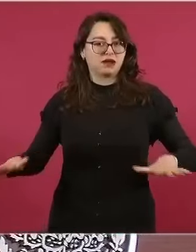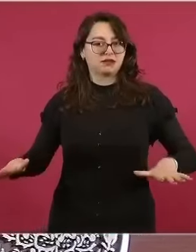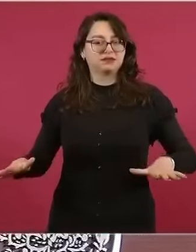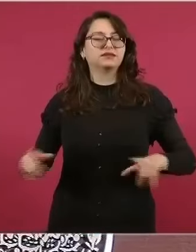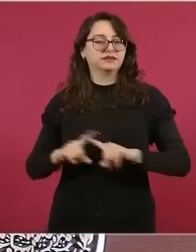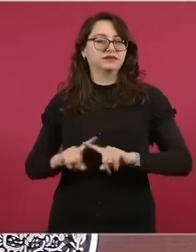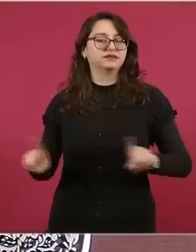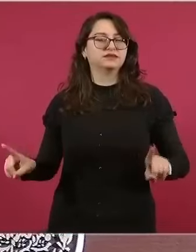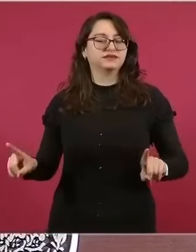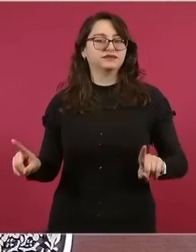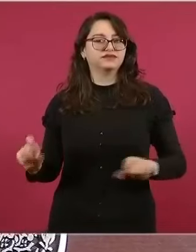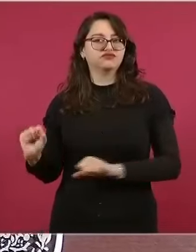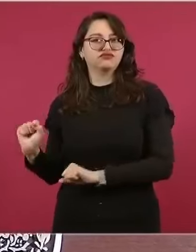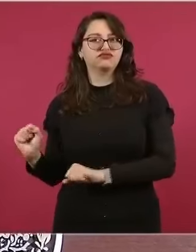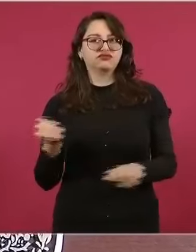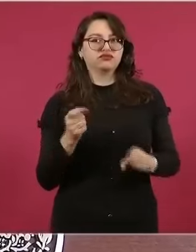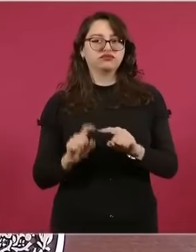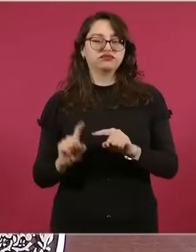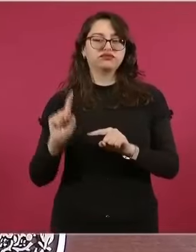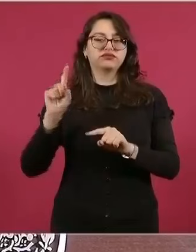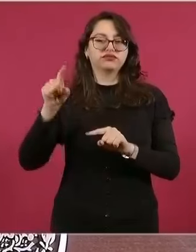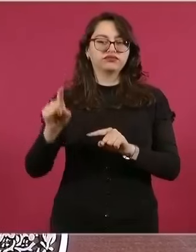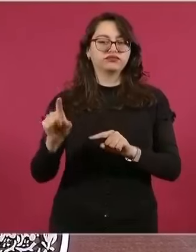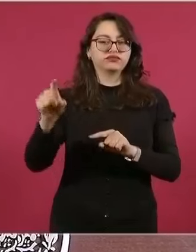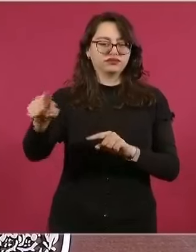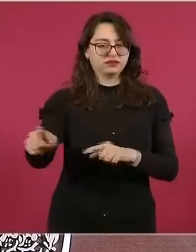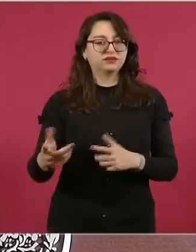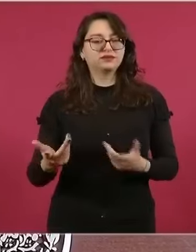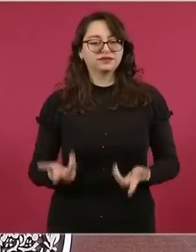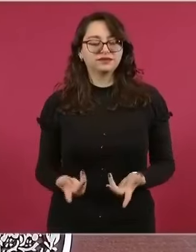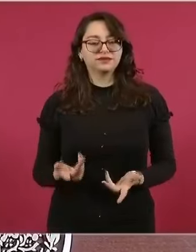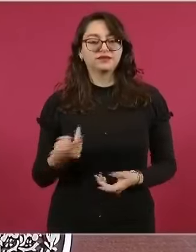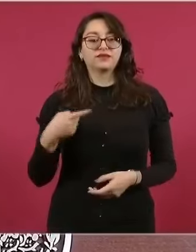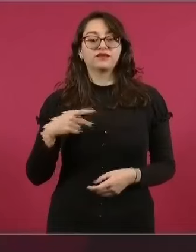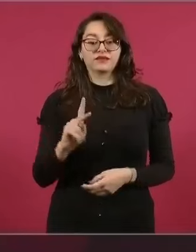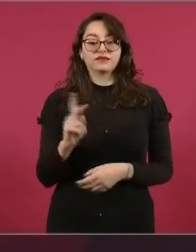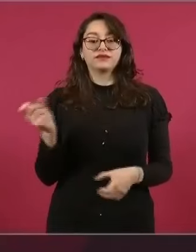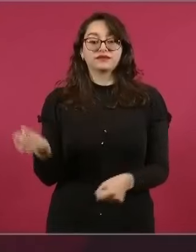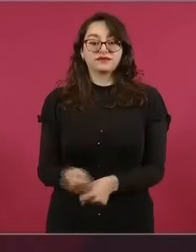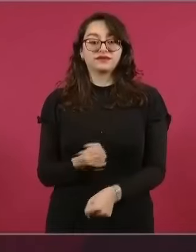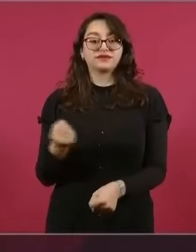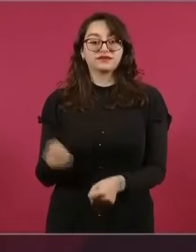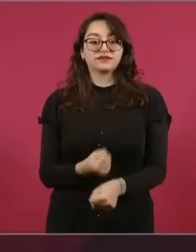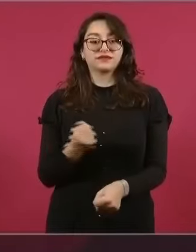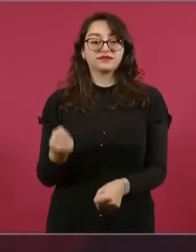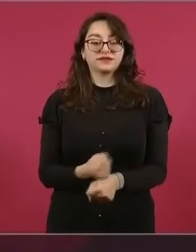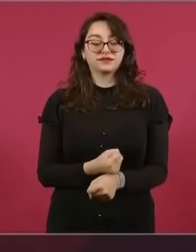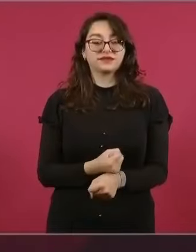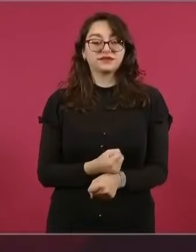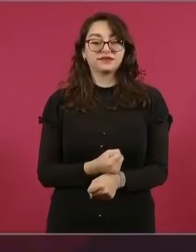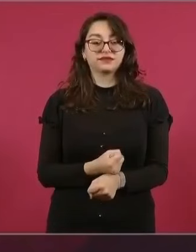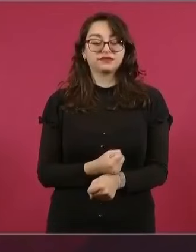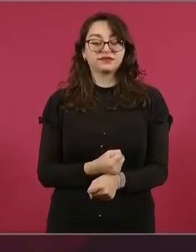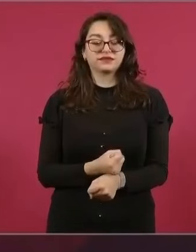Sin embargo, en la práctica, metió